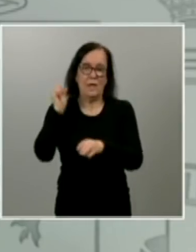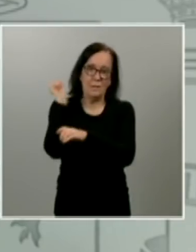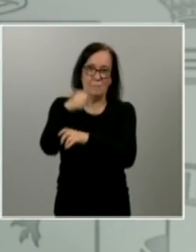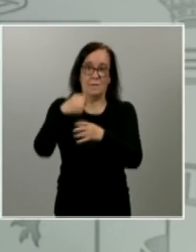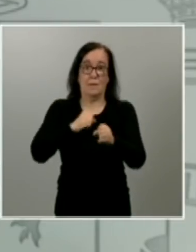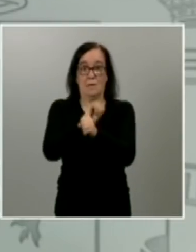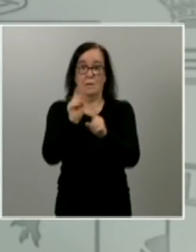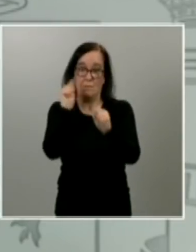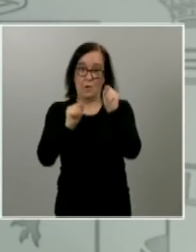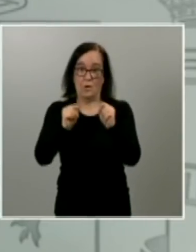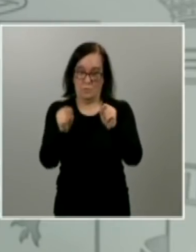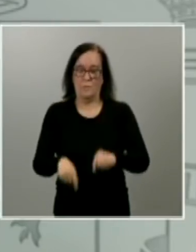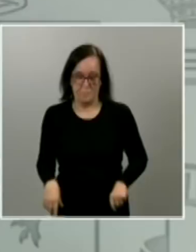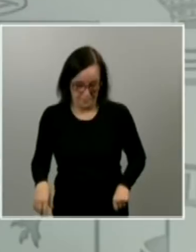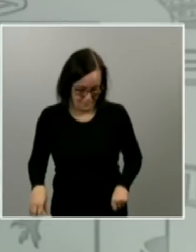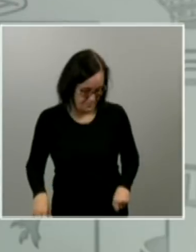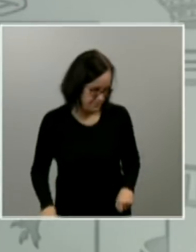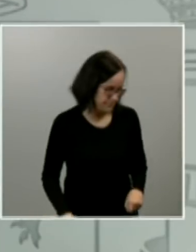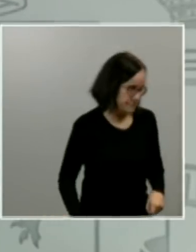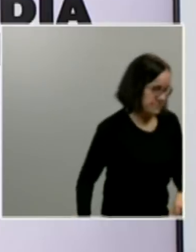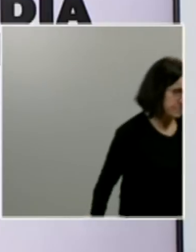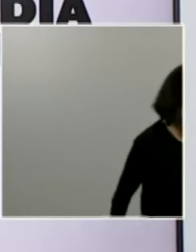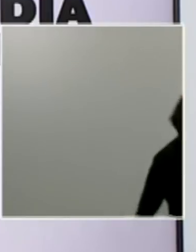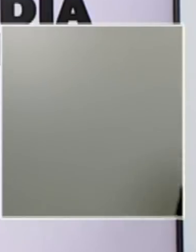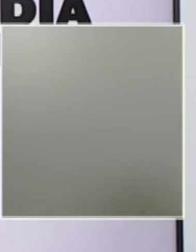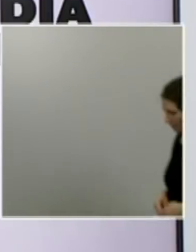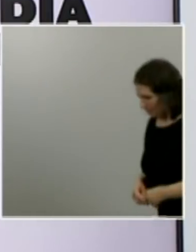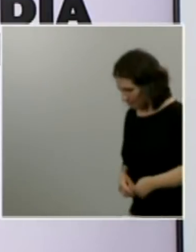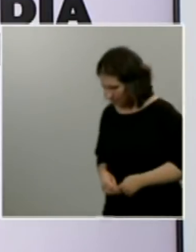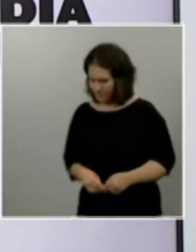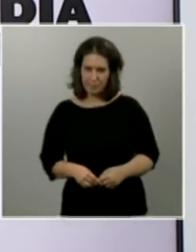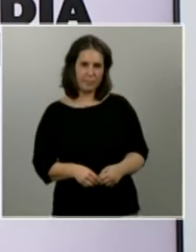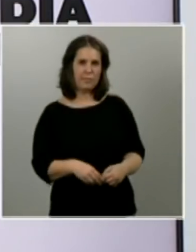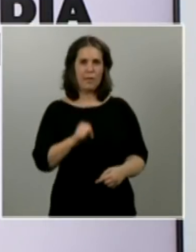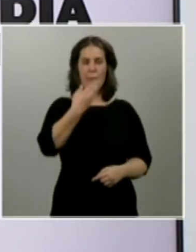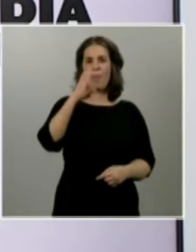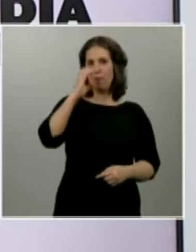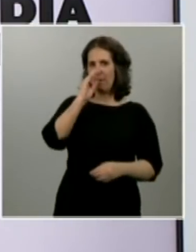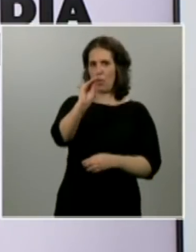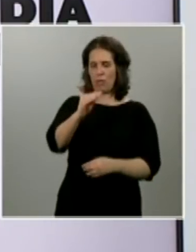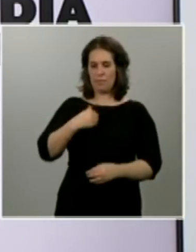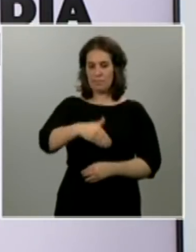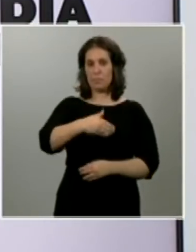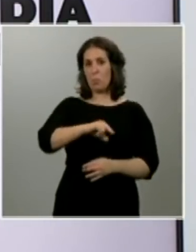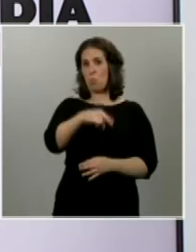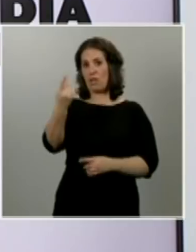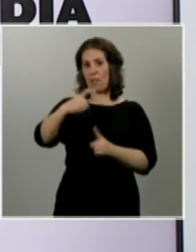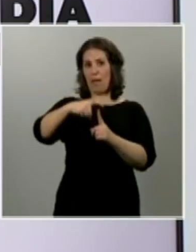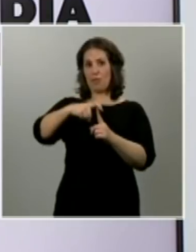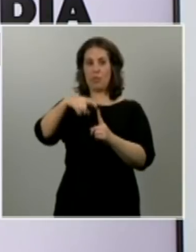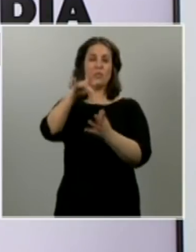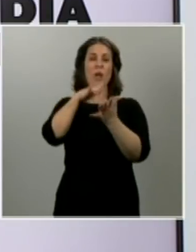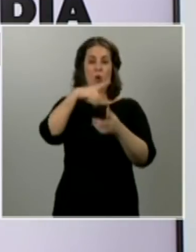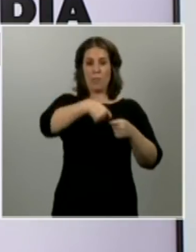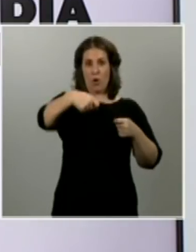COVID-19 ABC le pregunta presidente el puente de mayo llega muy pocos días después de esa nueva prórroga es previsible